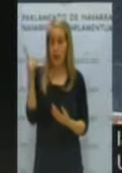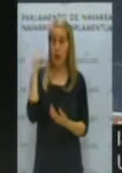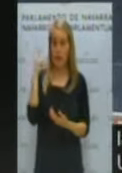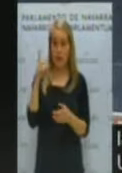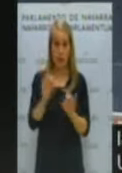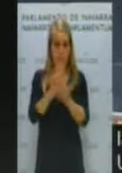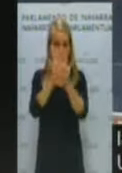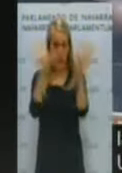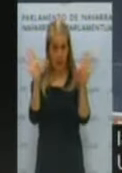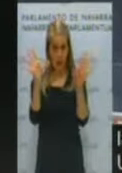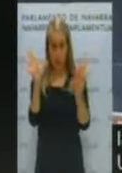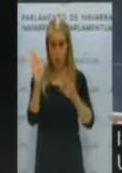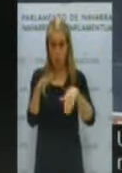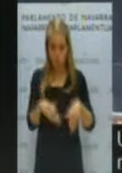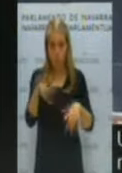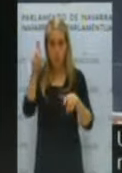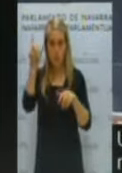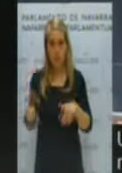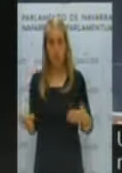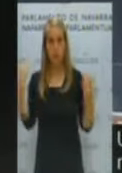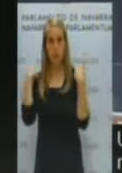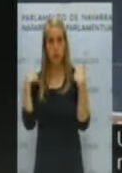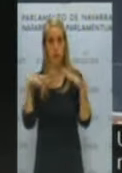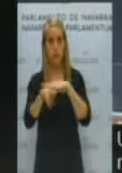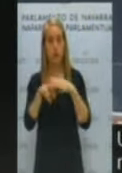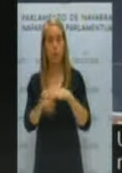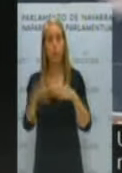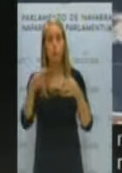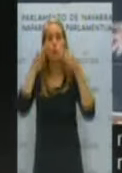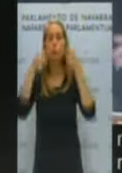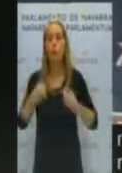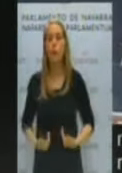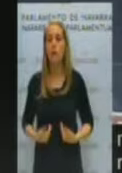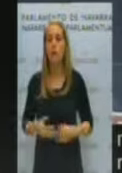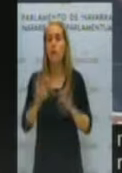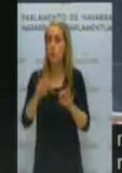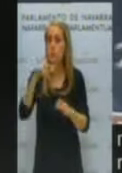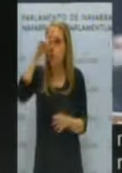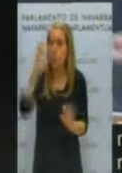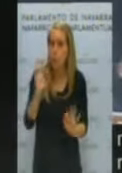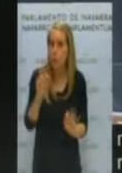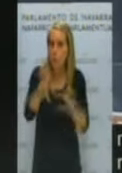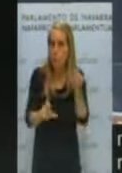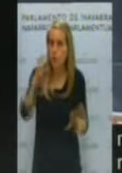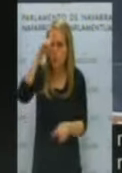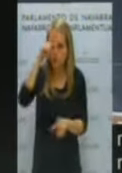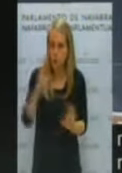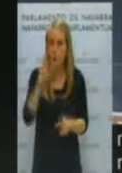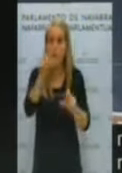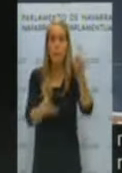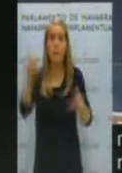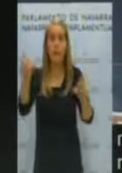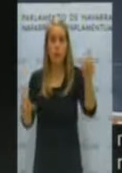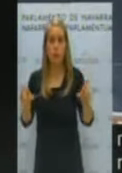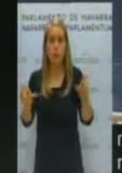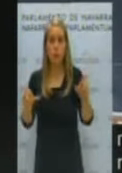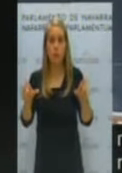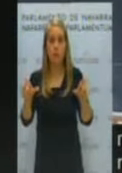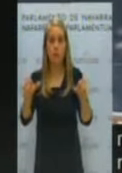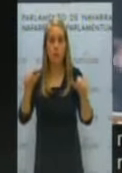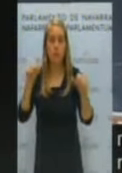aclaración por parte del responsable de recursos humanos. Y esa es una cuestión que preocupa. ¿Qué pasa con aquellas personas que no tienen el máster